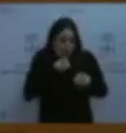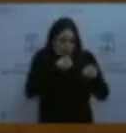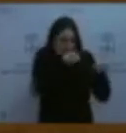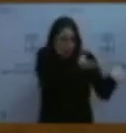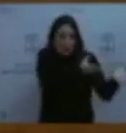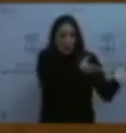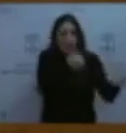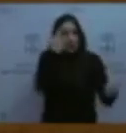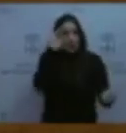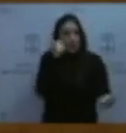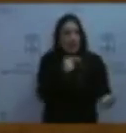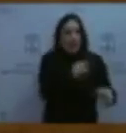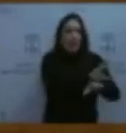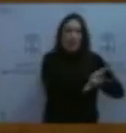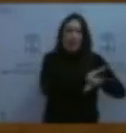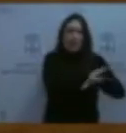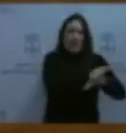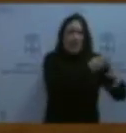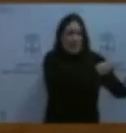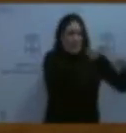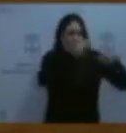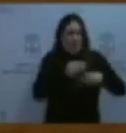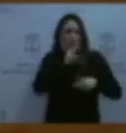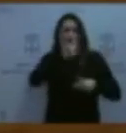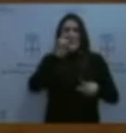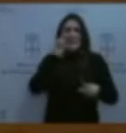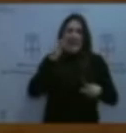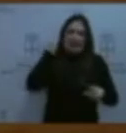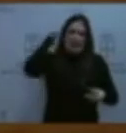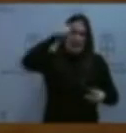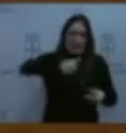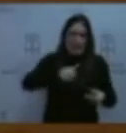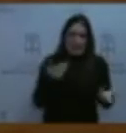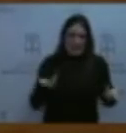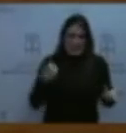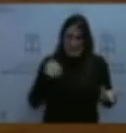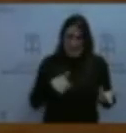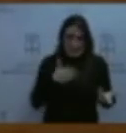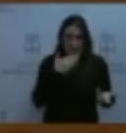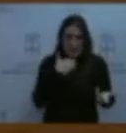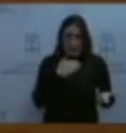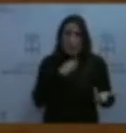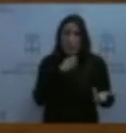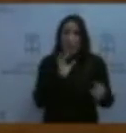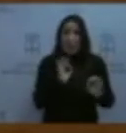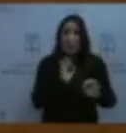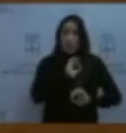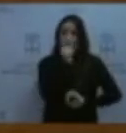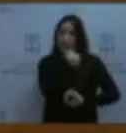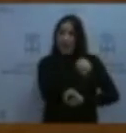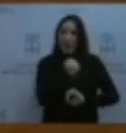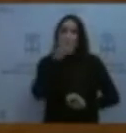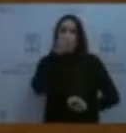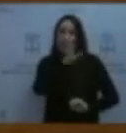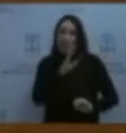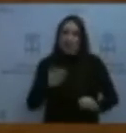obra en poder de la consejería desde al menos 2013, momento en el que se interpone o se presenta por registro la primera denuncia por parte